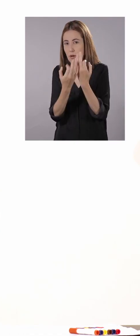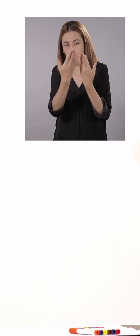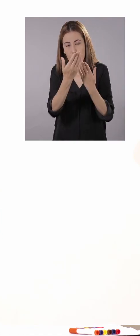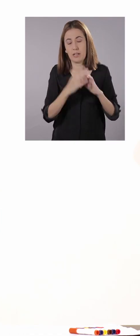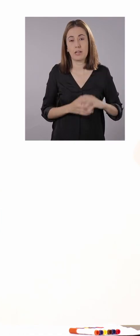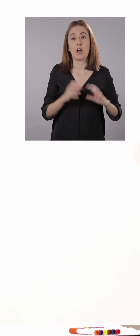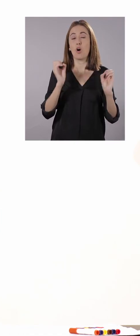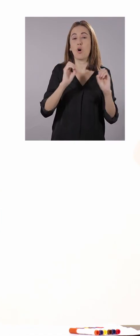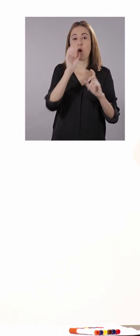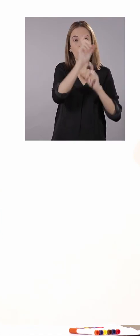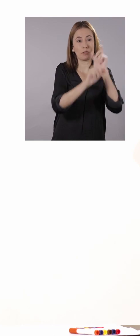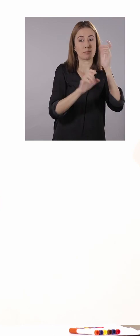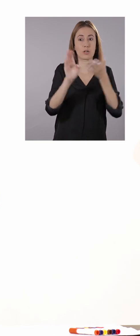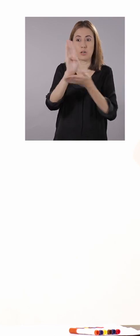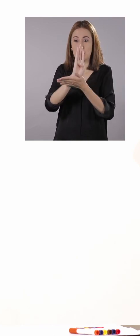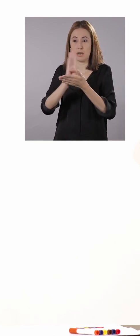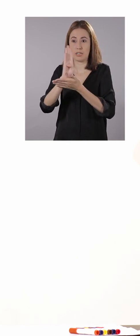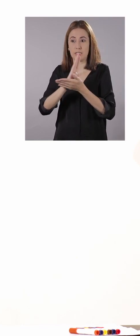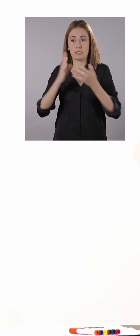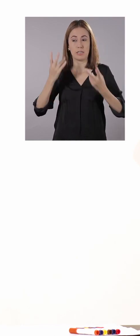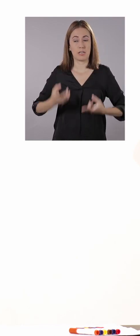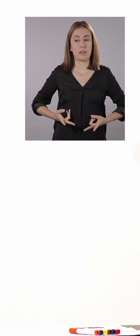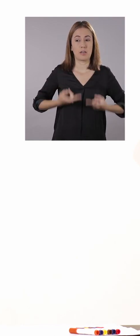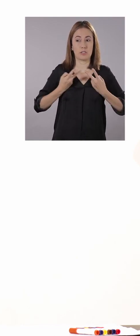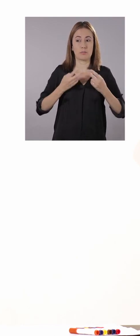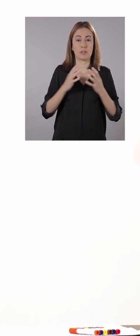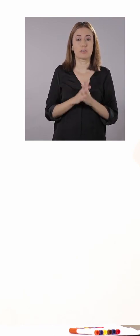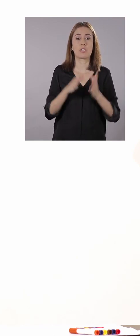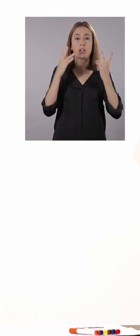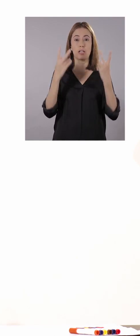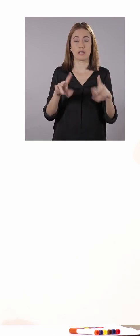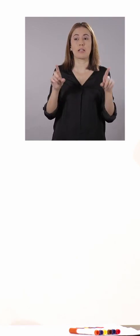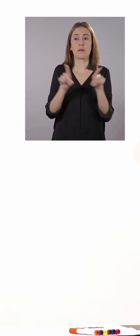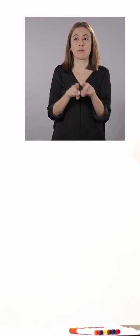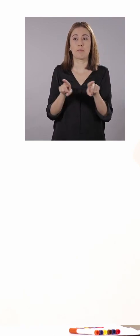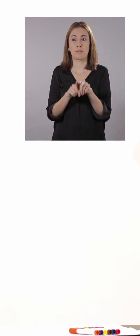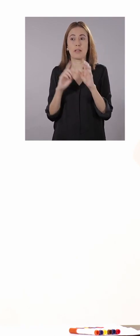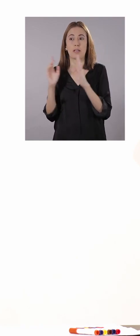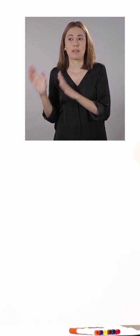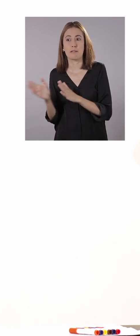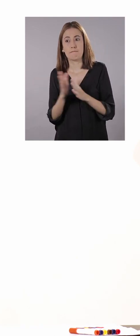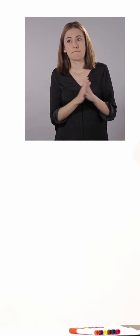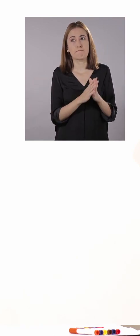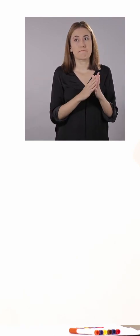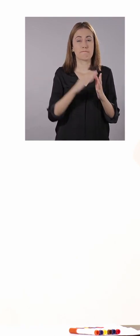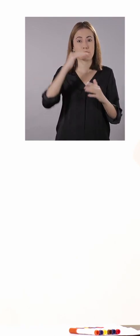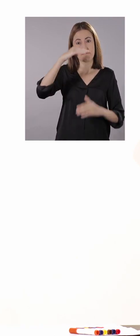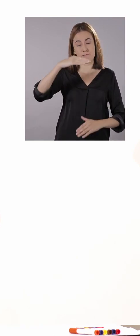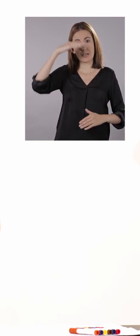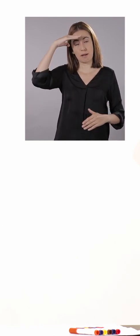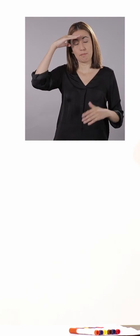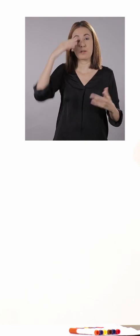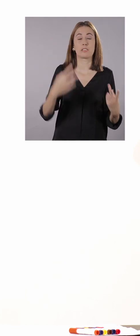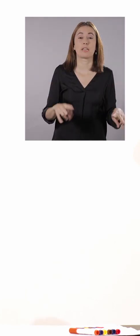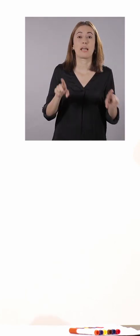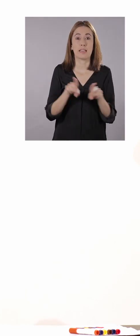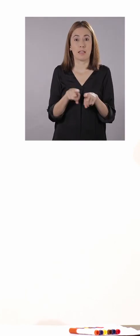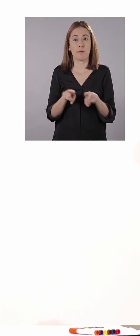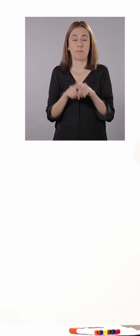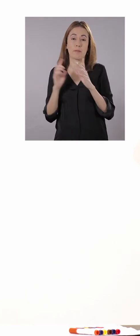los vecinos también, como estos de aquí. También, obviamente, agentes de la policía, perfecto.